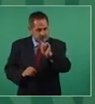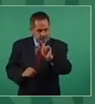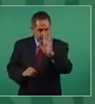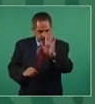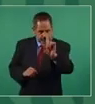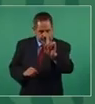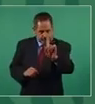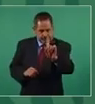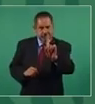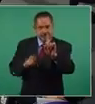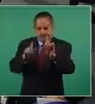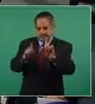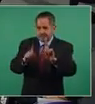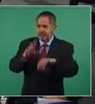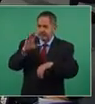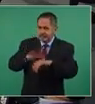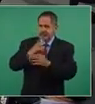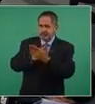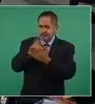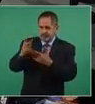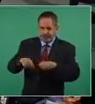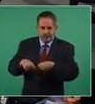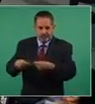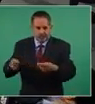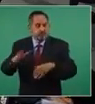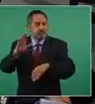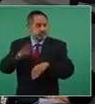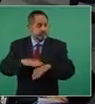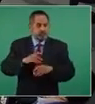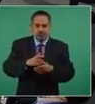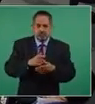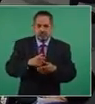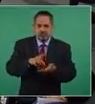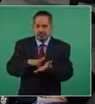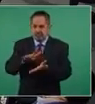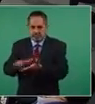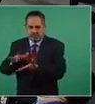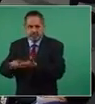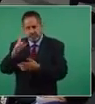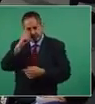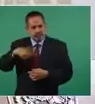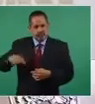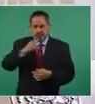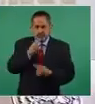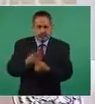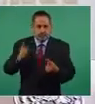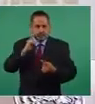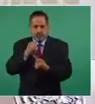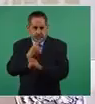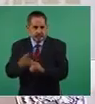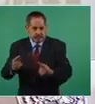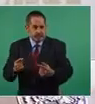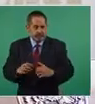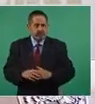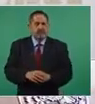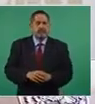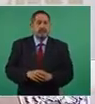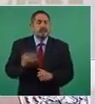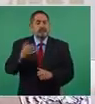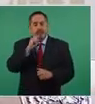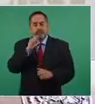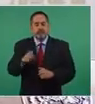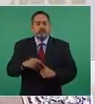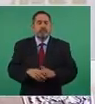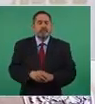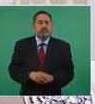primero eso, que le quede muy claro, muchos más programas de apoyo a los niños y a las niñas. Y